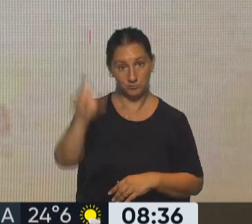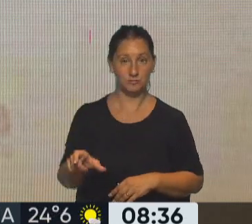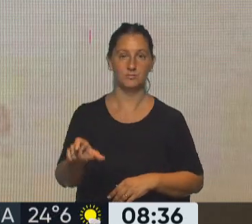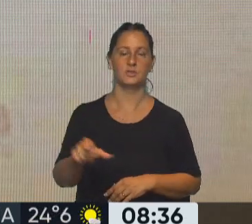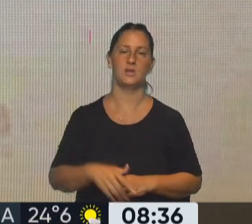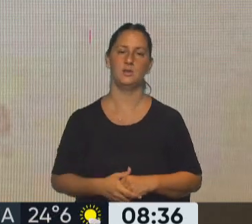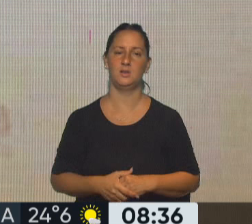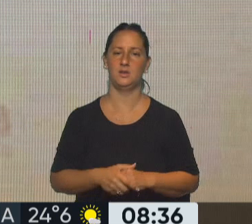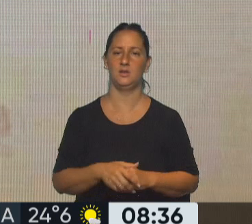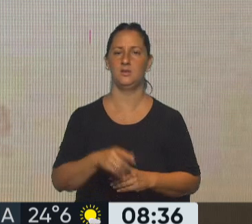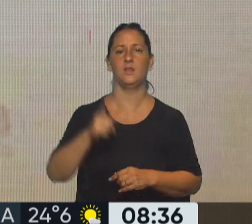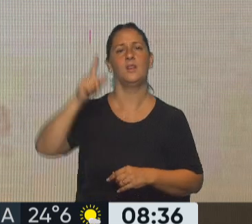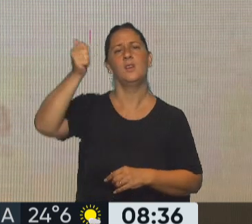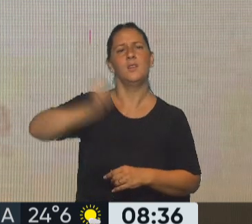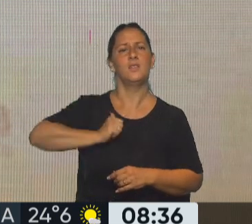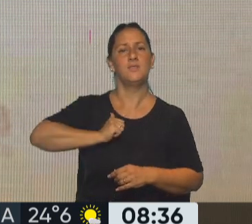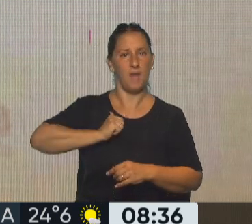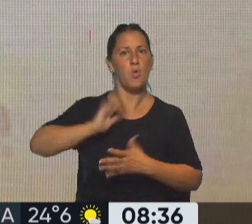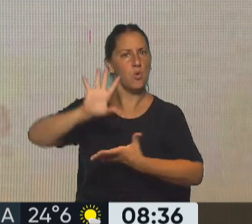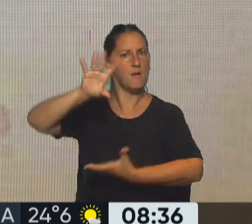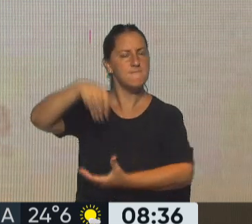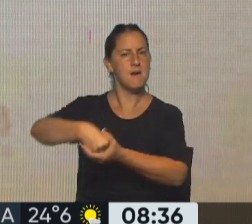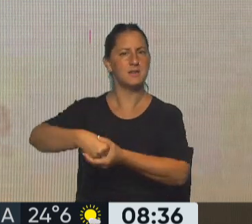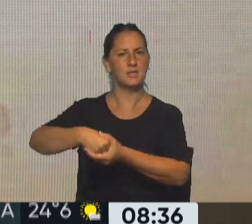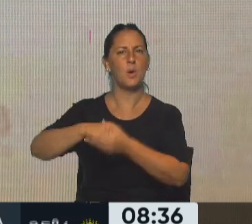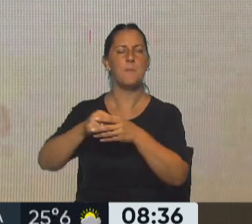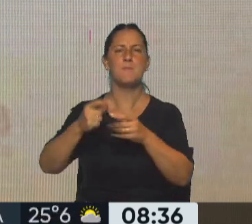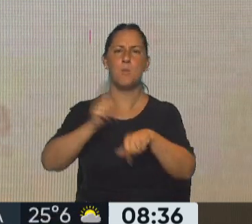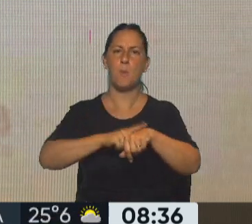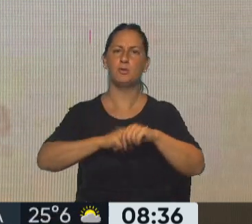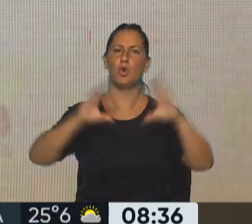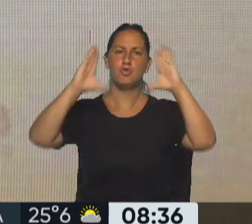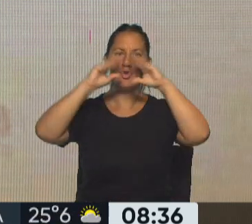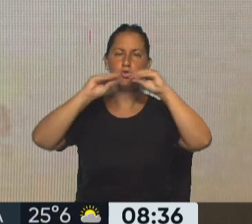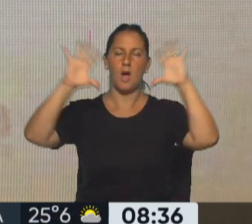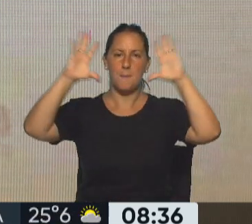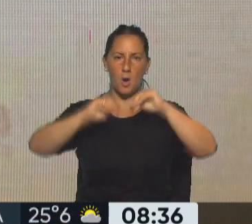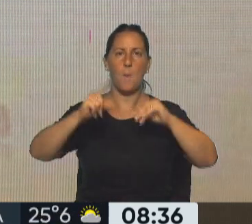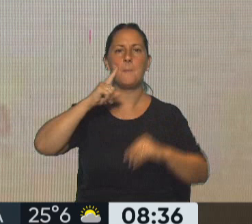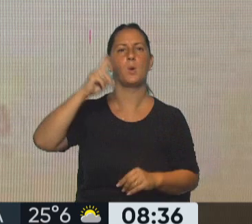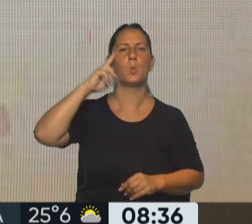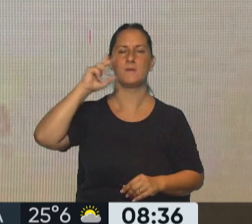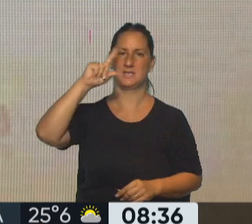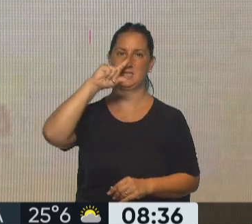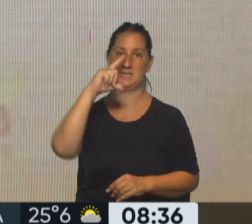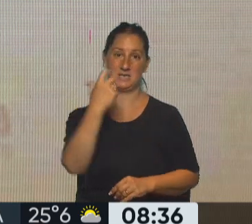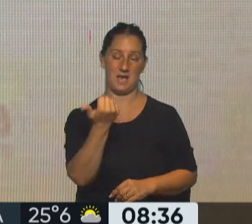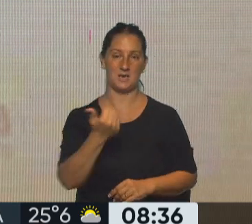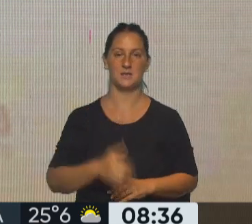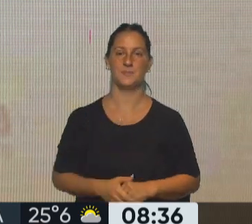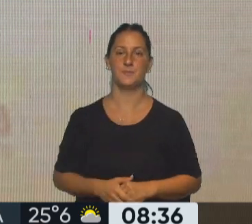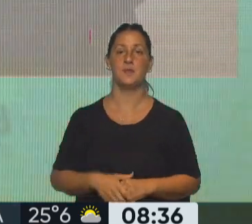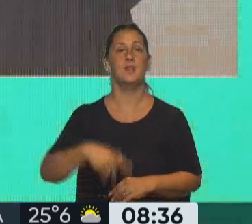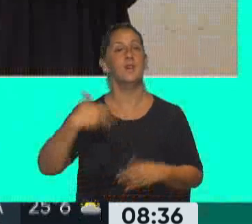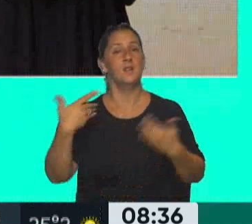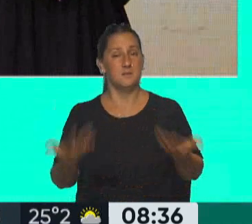parte de la dictadura y de participar de lo que fue la noche del apagón en el año 1976. Bueno, lo cierto es que también